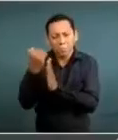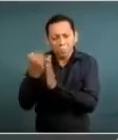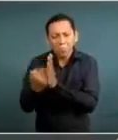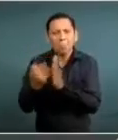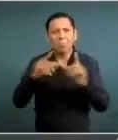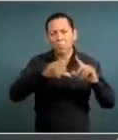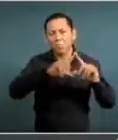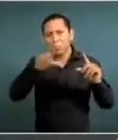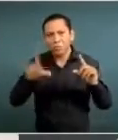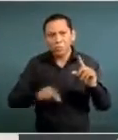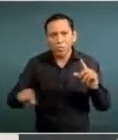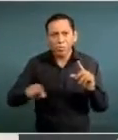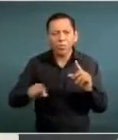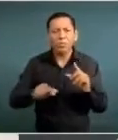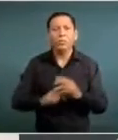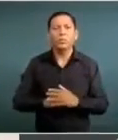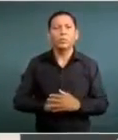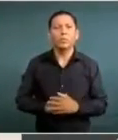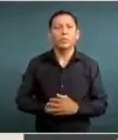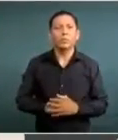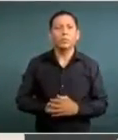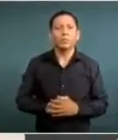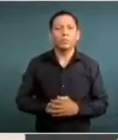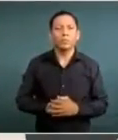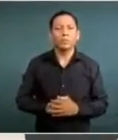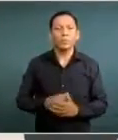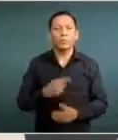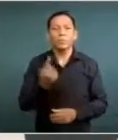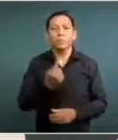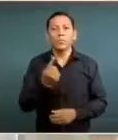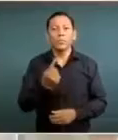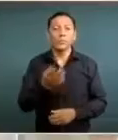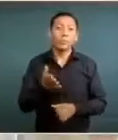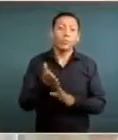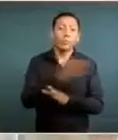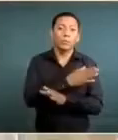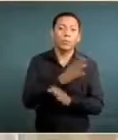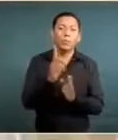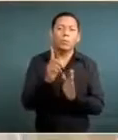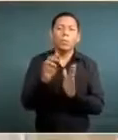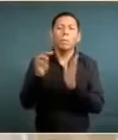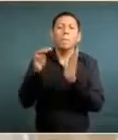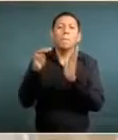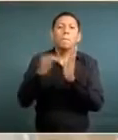país que los mil registrados.